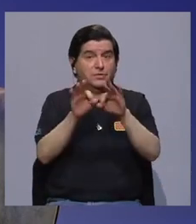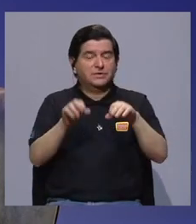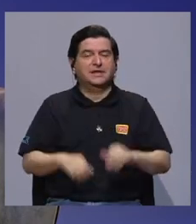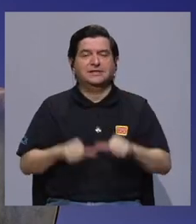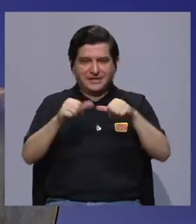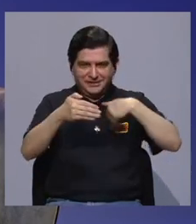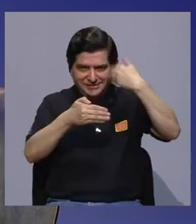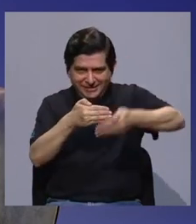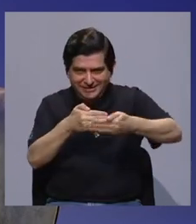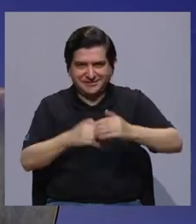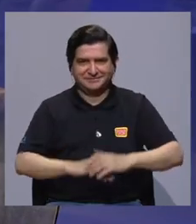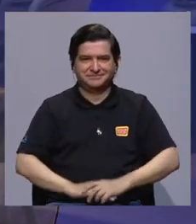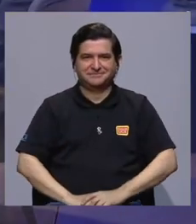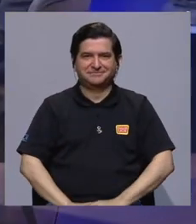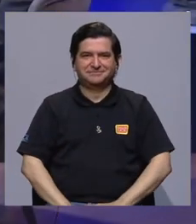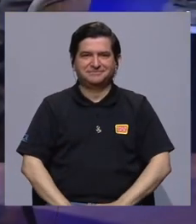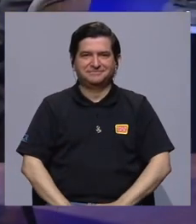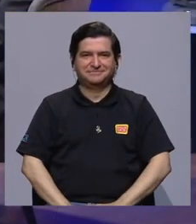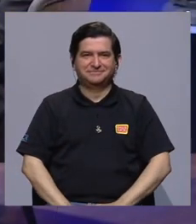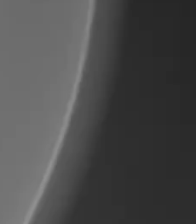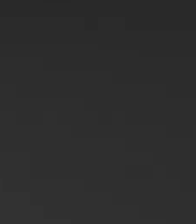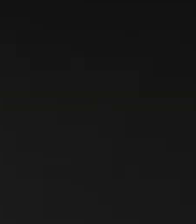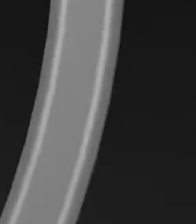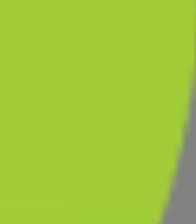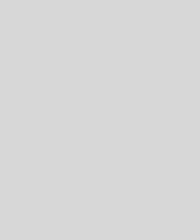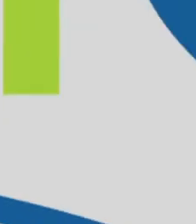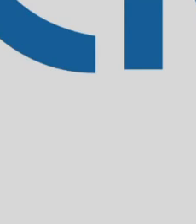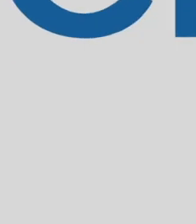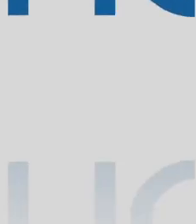sumamente importante. Ya regresamos. Gracias. Gracias. Gracias.